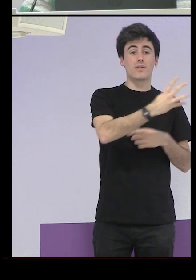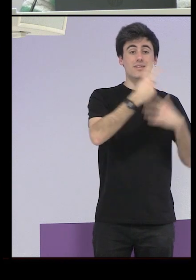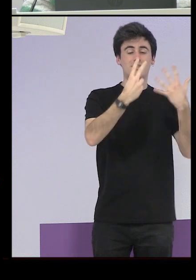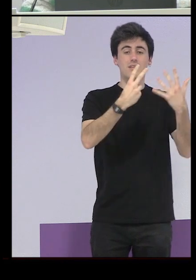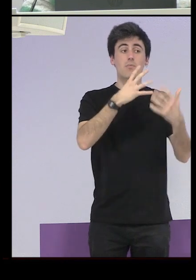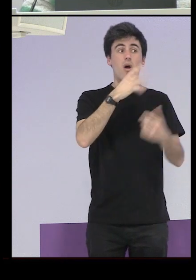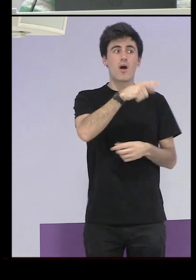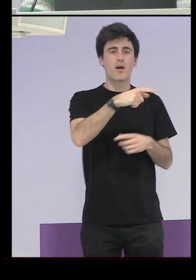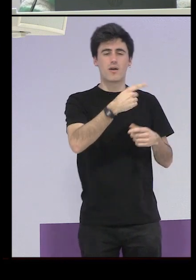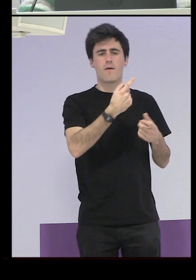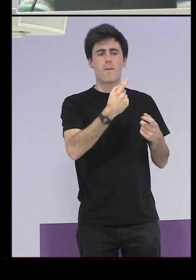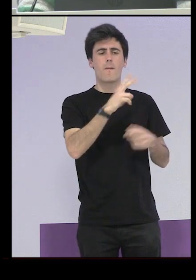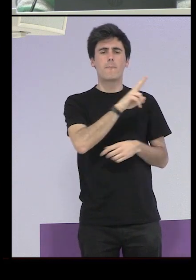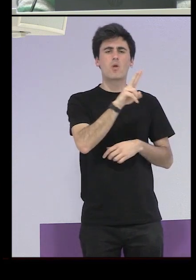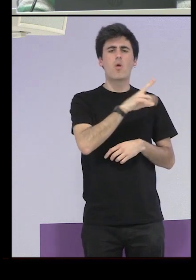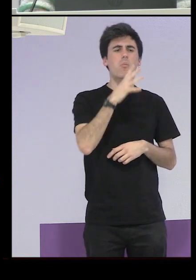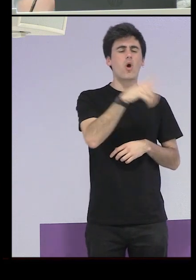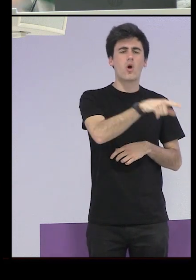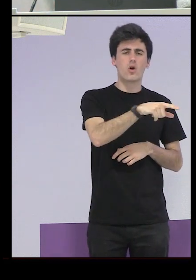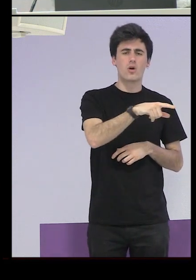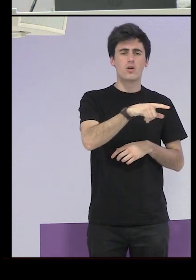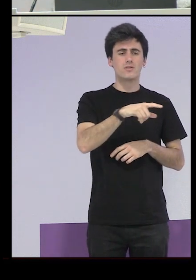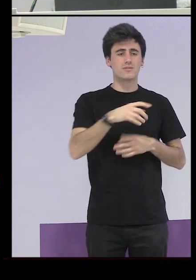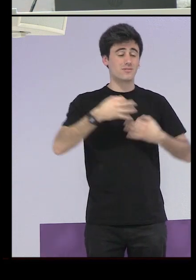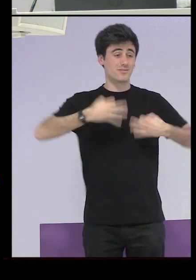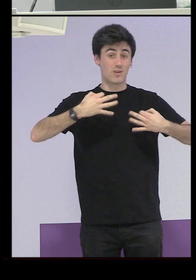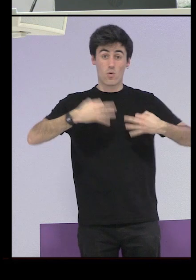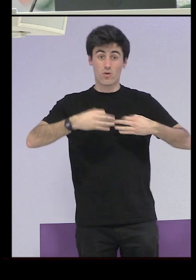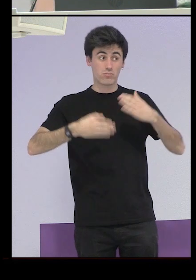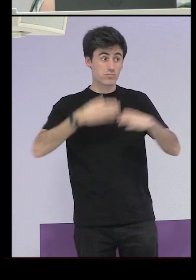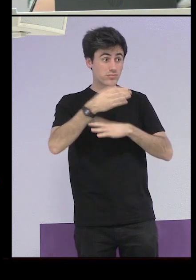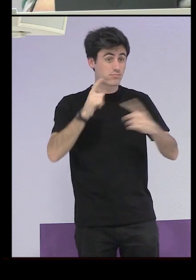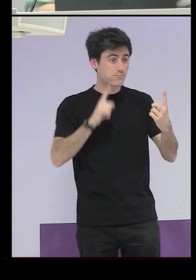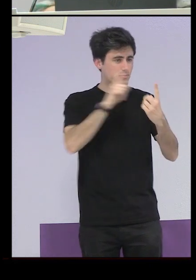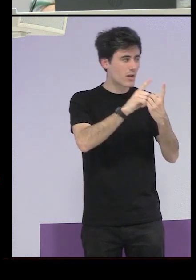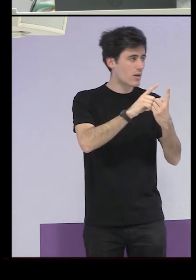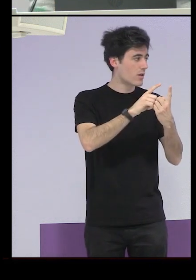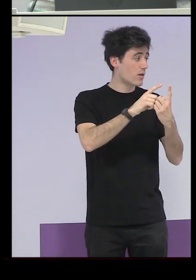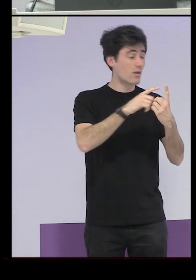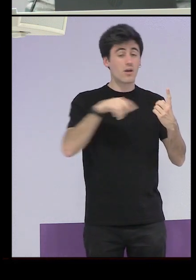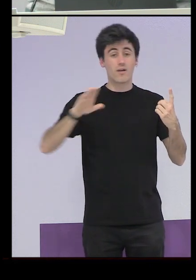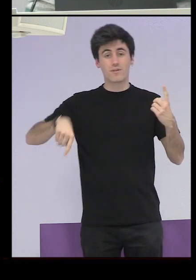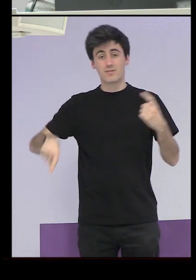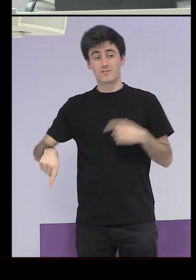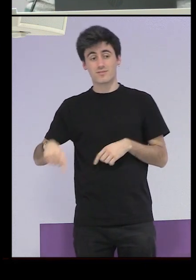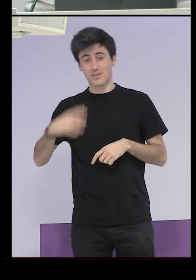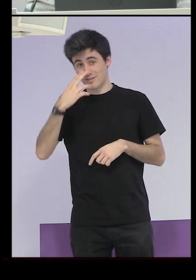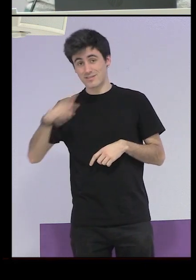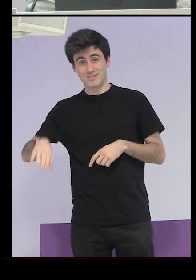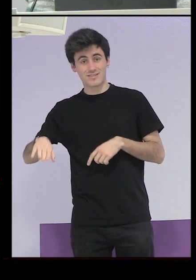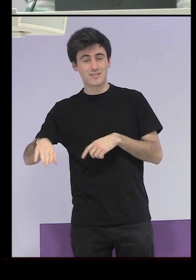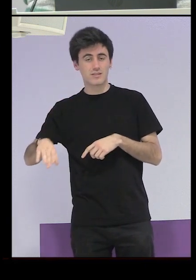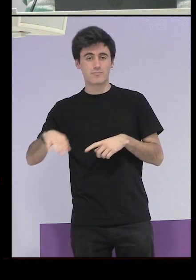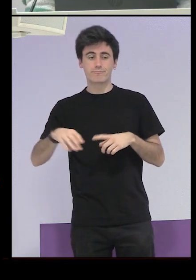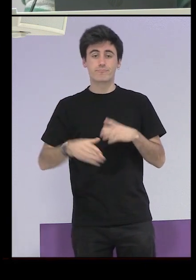y este viudo ¿qué? ¿no? o sea seguramente nadie se acercaría a este hombre y ella sin embargo pues acabó tutelada por el